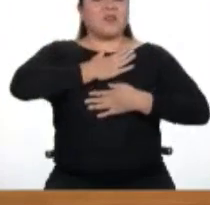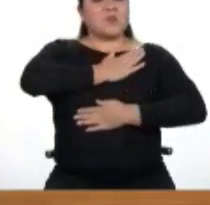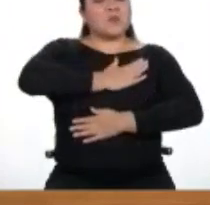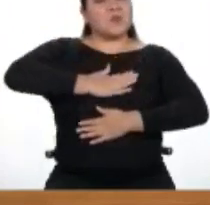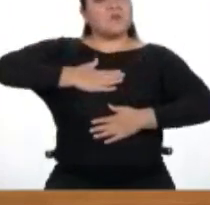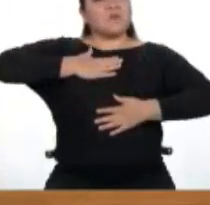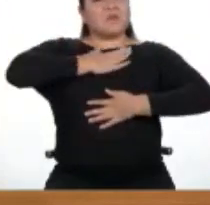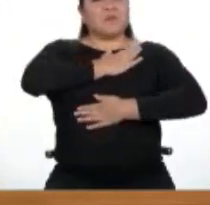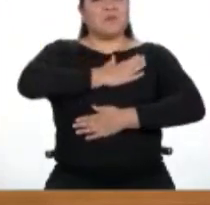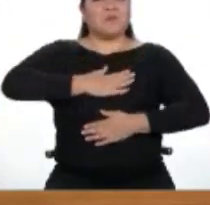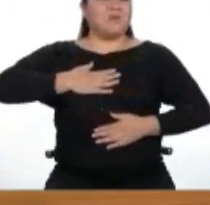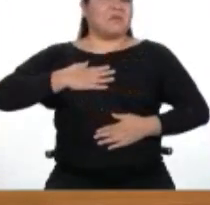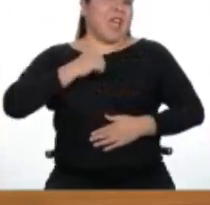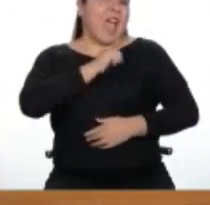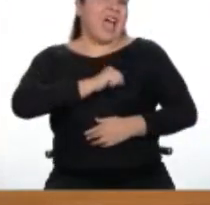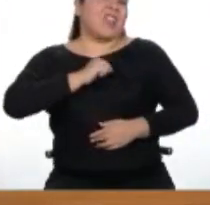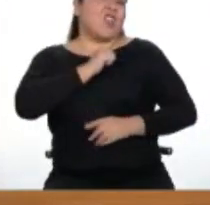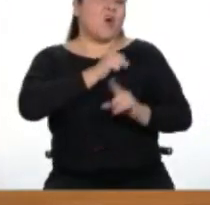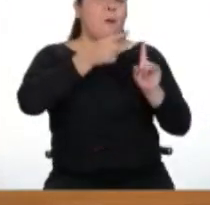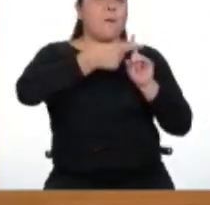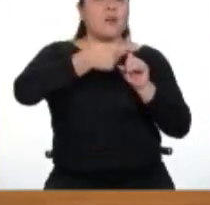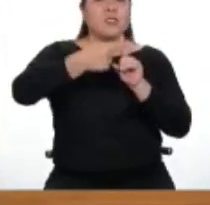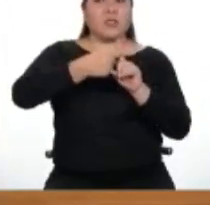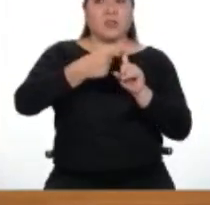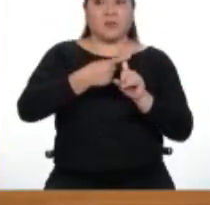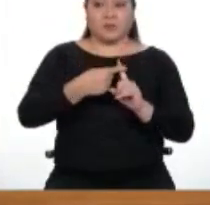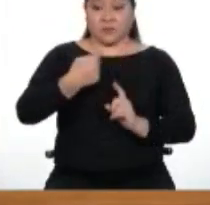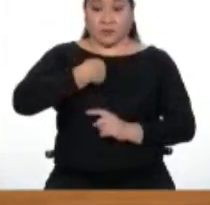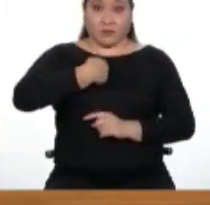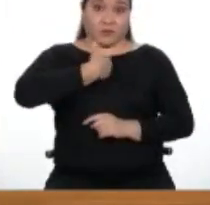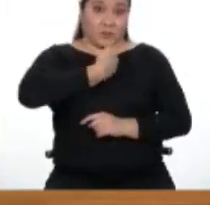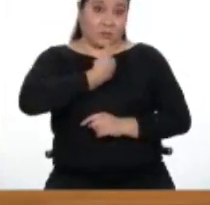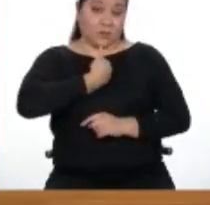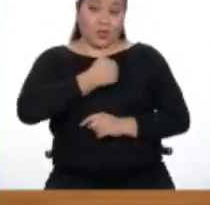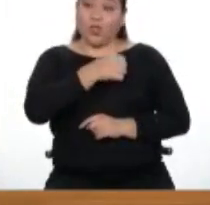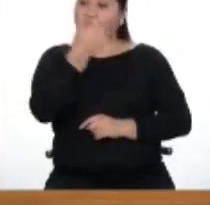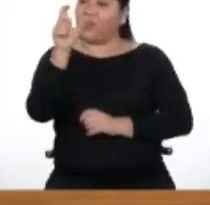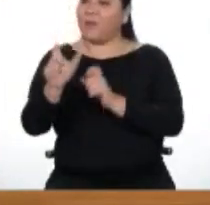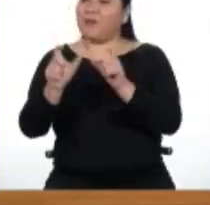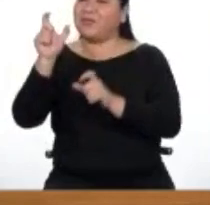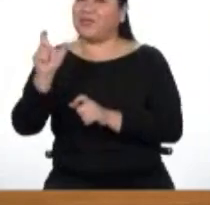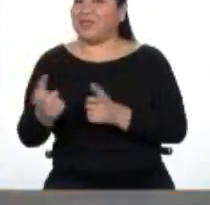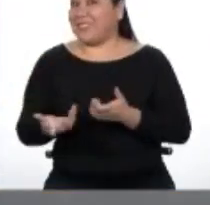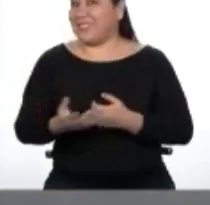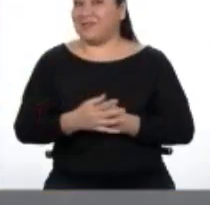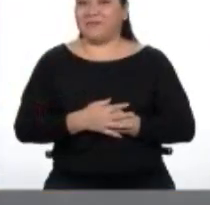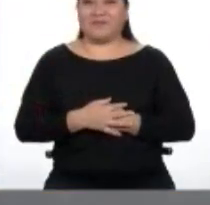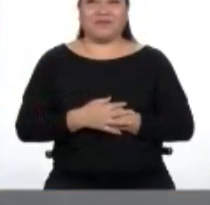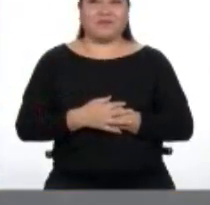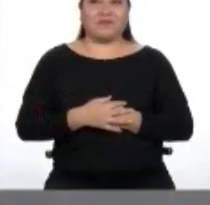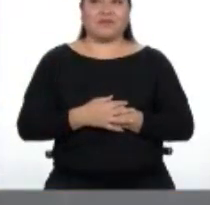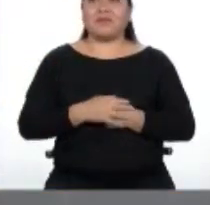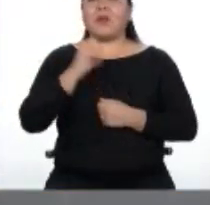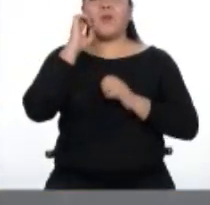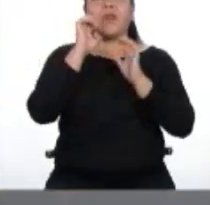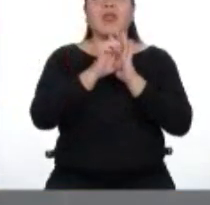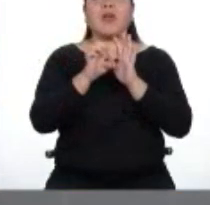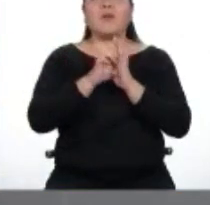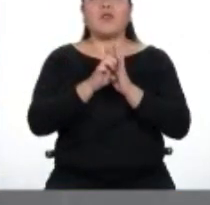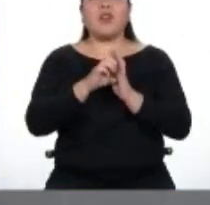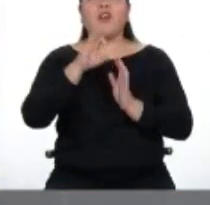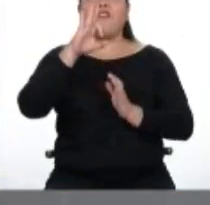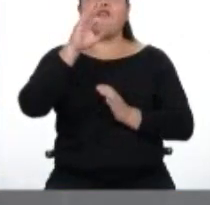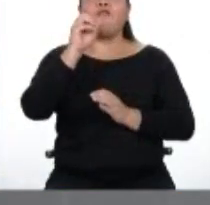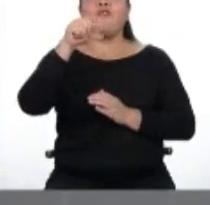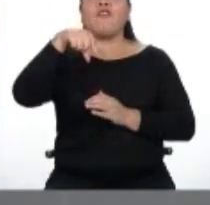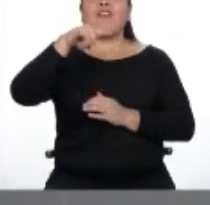generan actitudes positivas hacia una misma o uno mismo y hacia otras personas. Como cuando la foquita hizo el